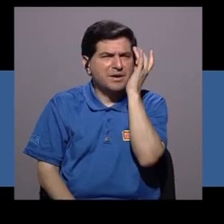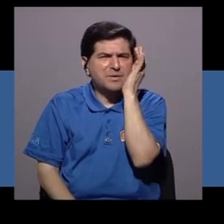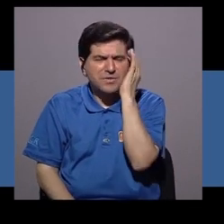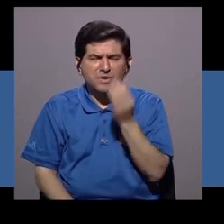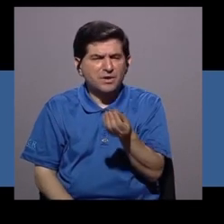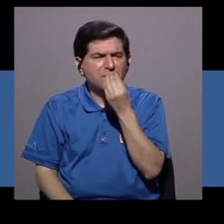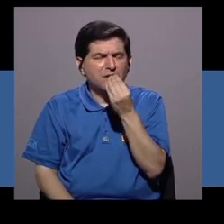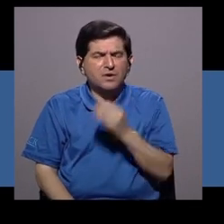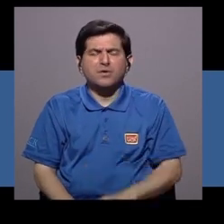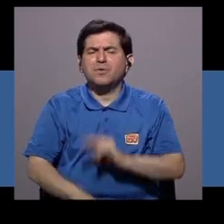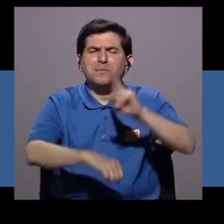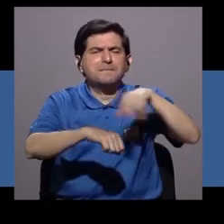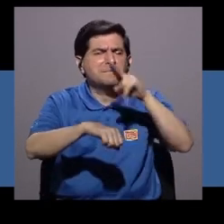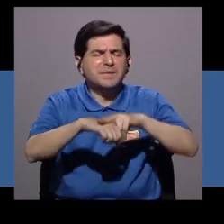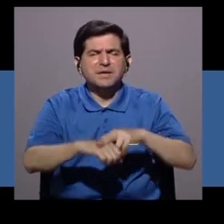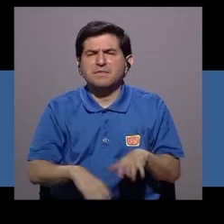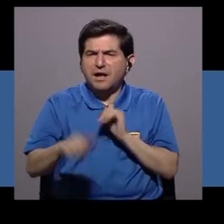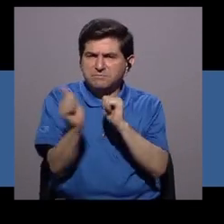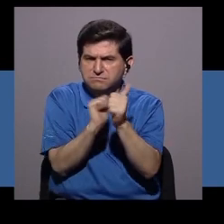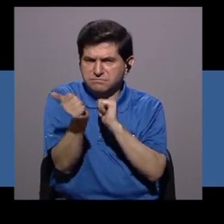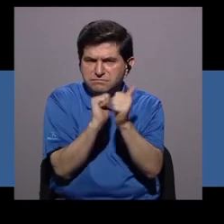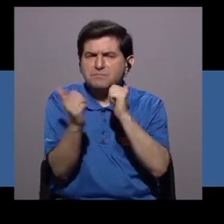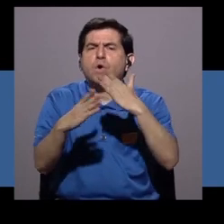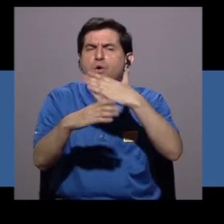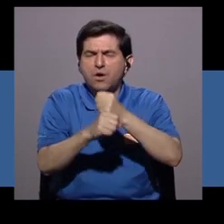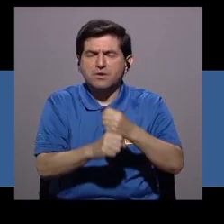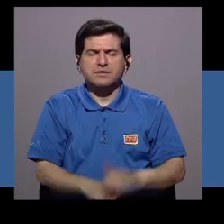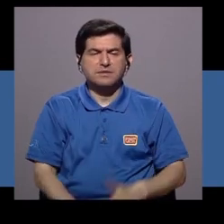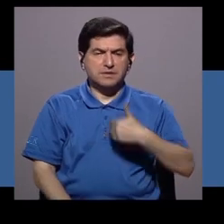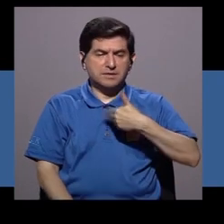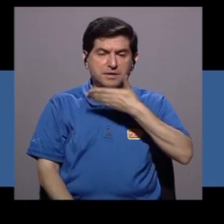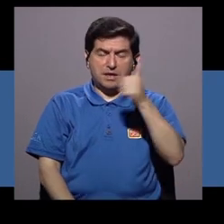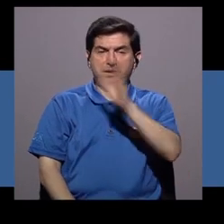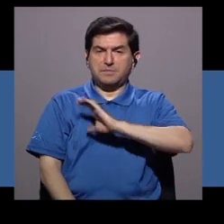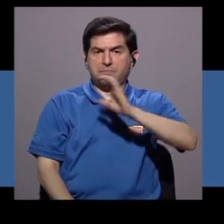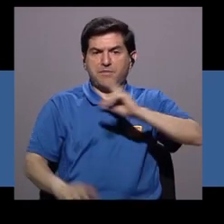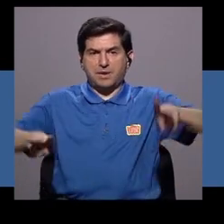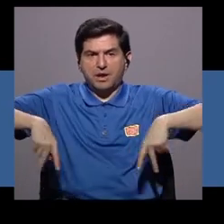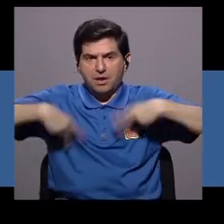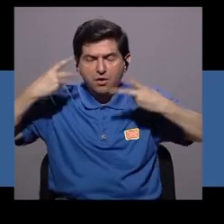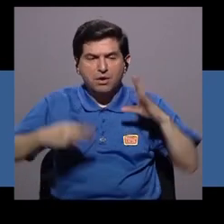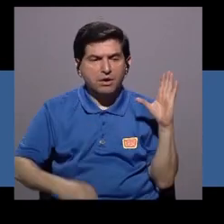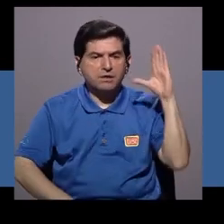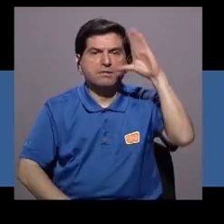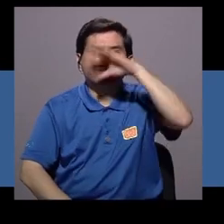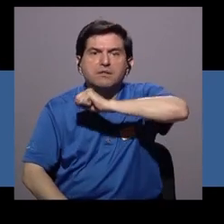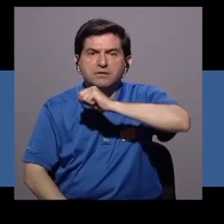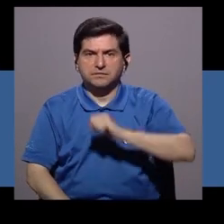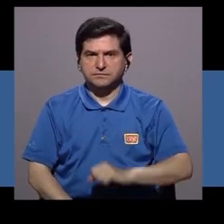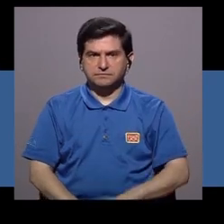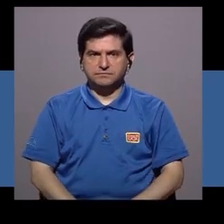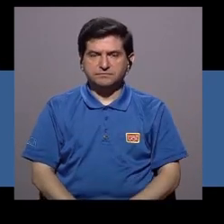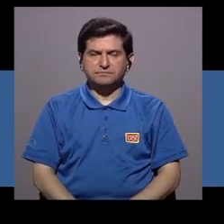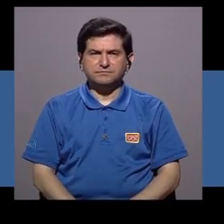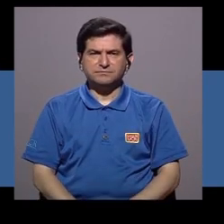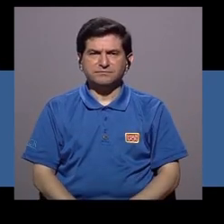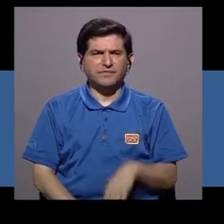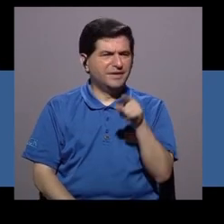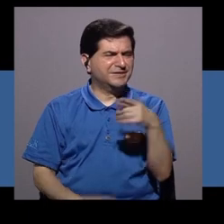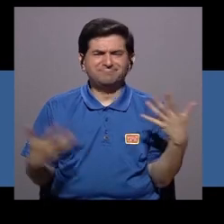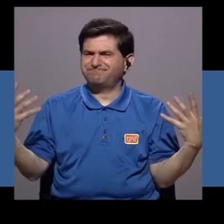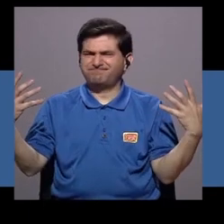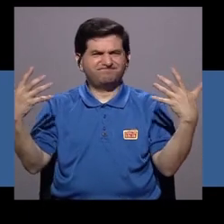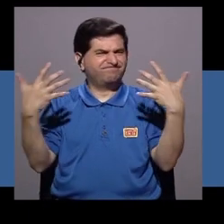porque se preocupan que su comida sea orgánica, por hacer ejercicios, por tener mejor calidad de vida, se da cuenta que